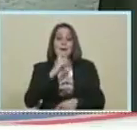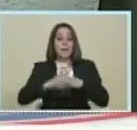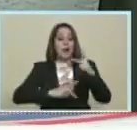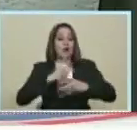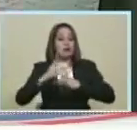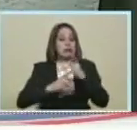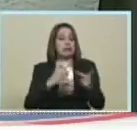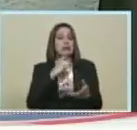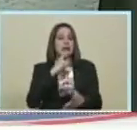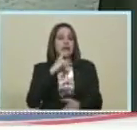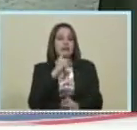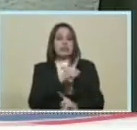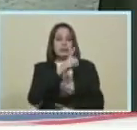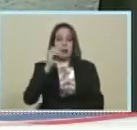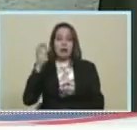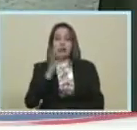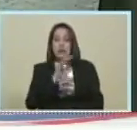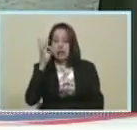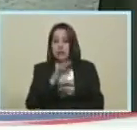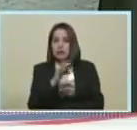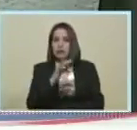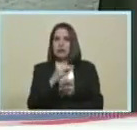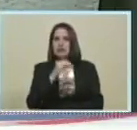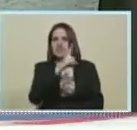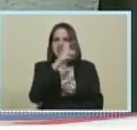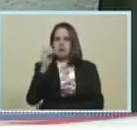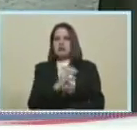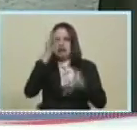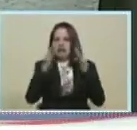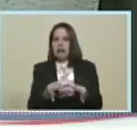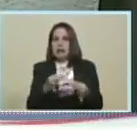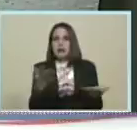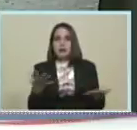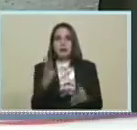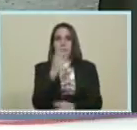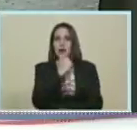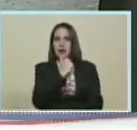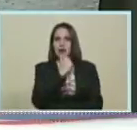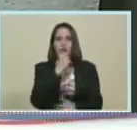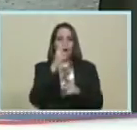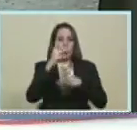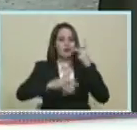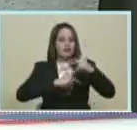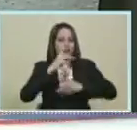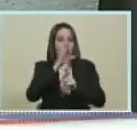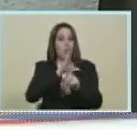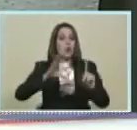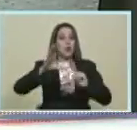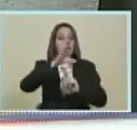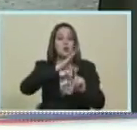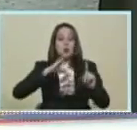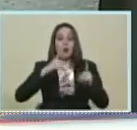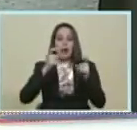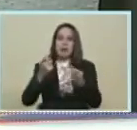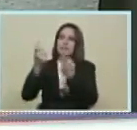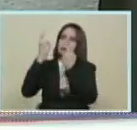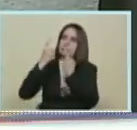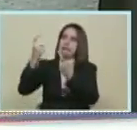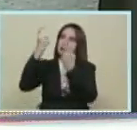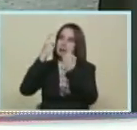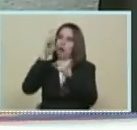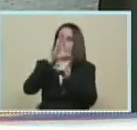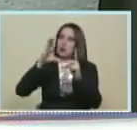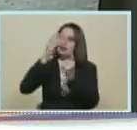Proclamemos de 100% Se avara el 100% Porque hay que cambiar Patrones culturales Hay que formar la gente Hay que